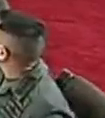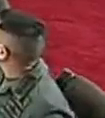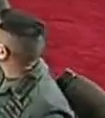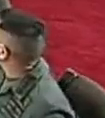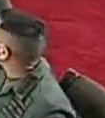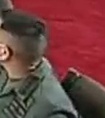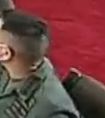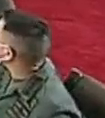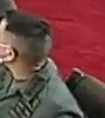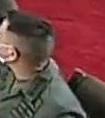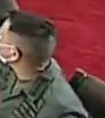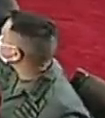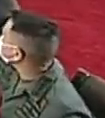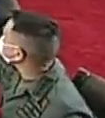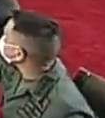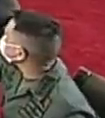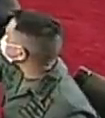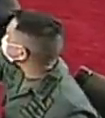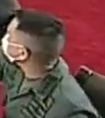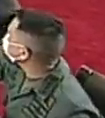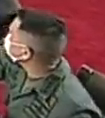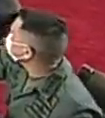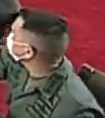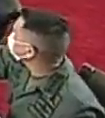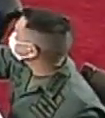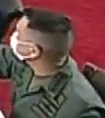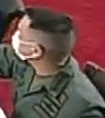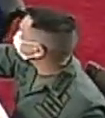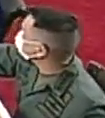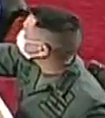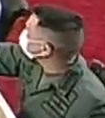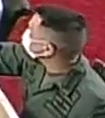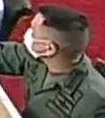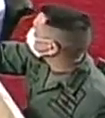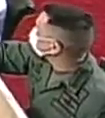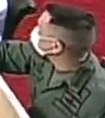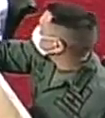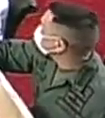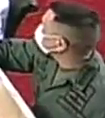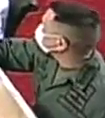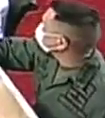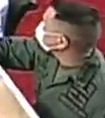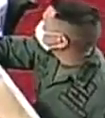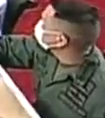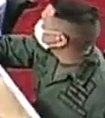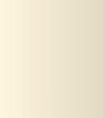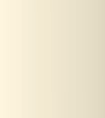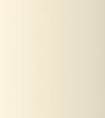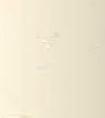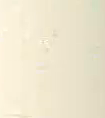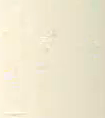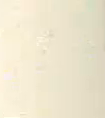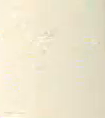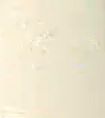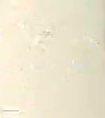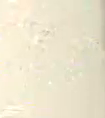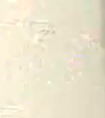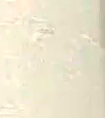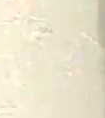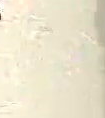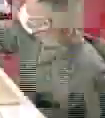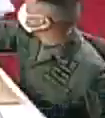Jujenal Ravel impresionante de verdad en